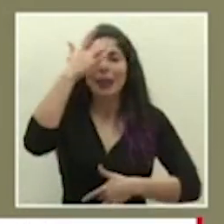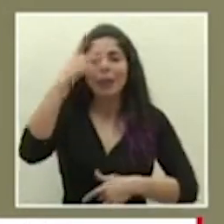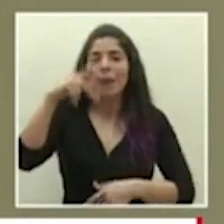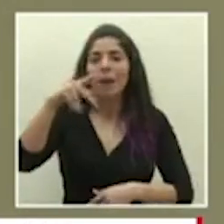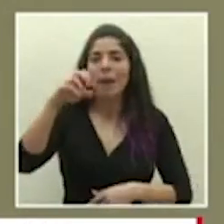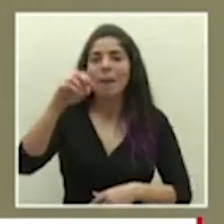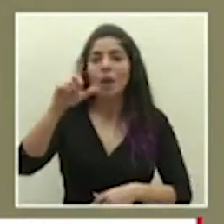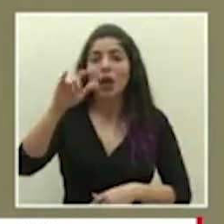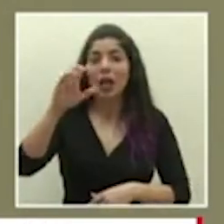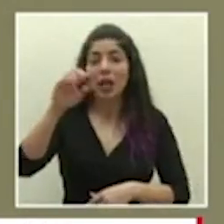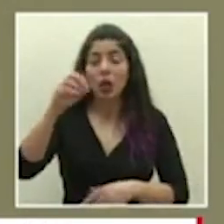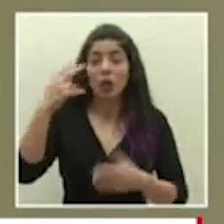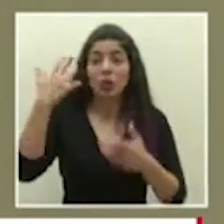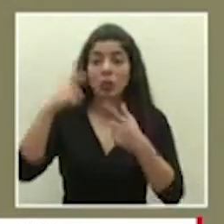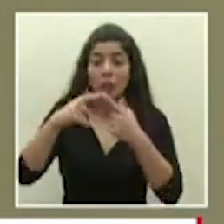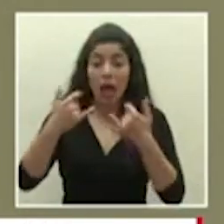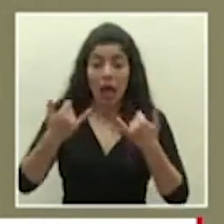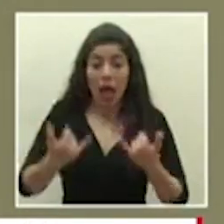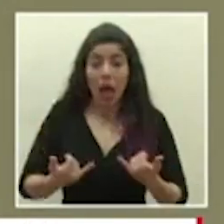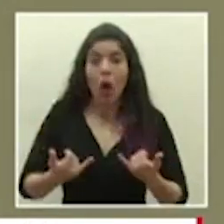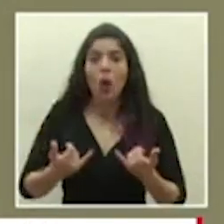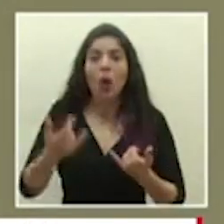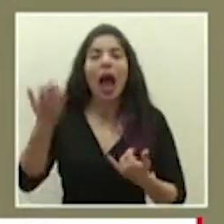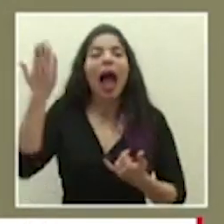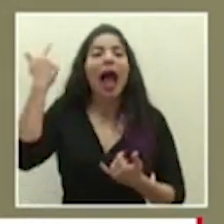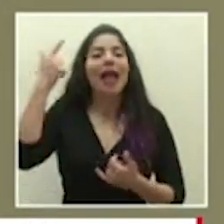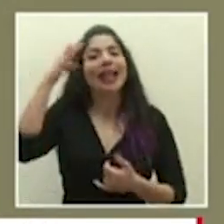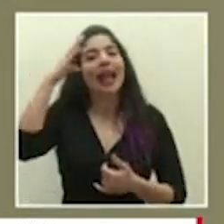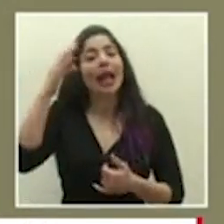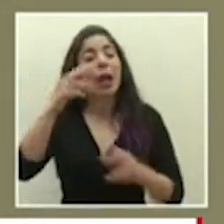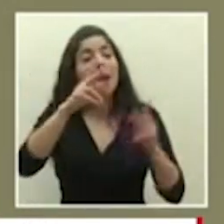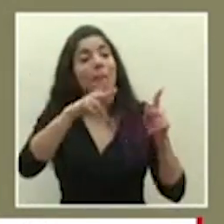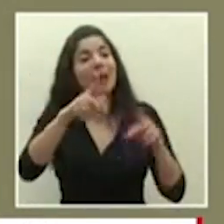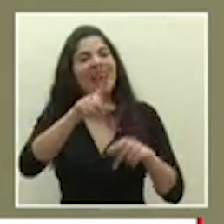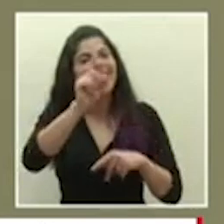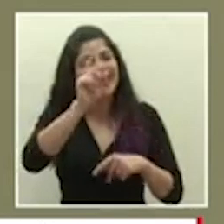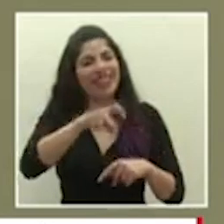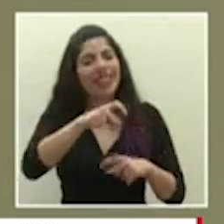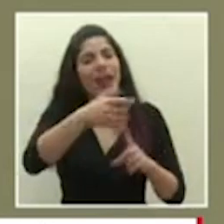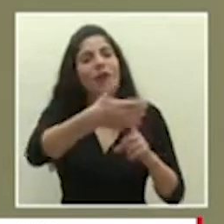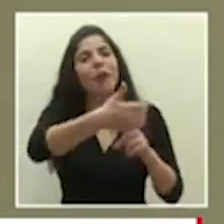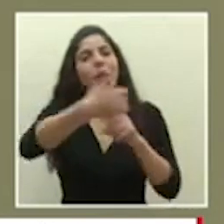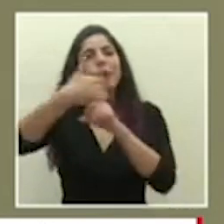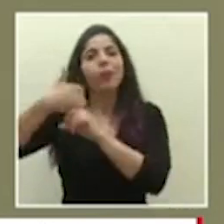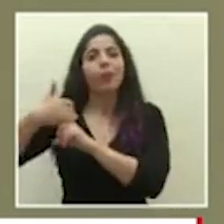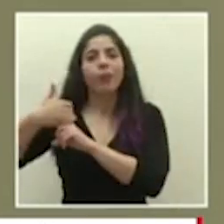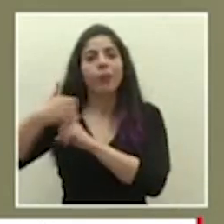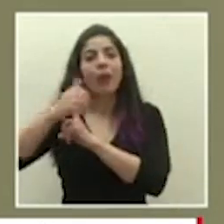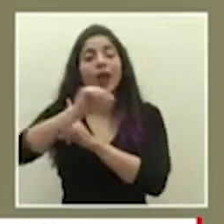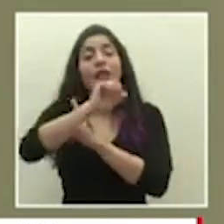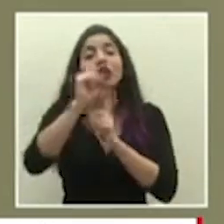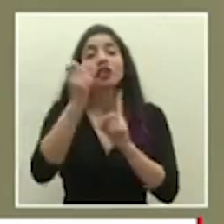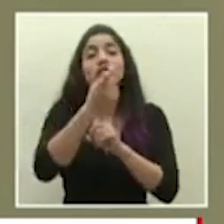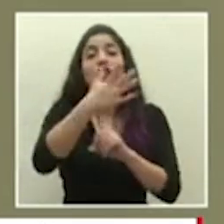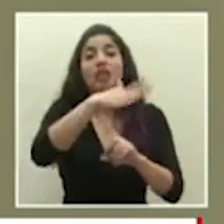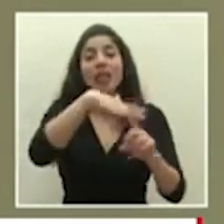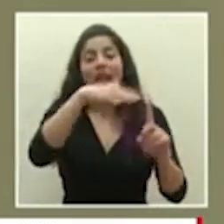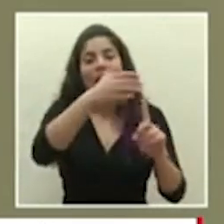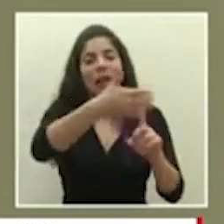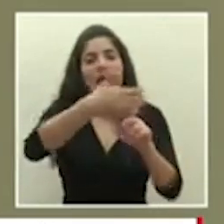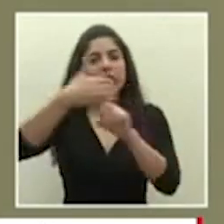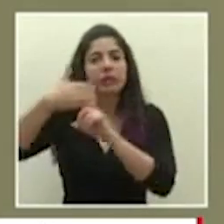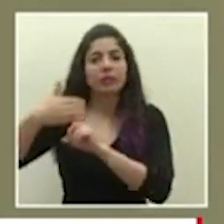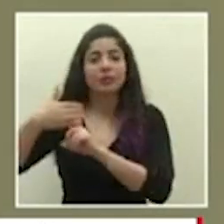y en ese momento se consideraba que las personas debían de ser aisladas del resto de la sociedad y